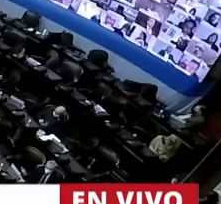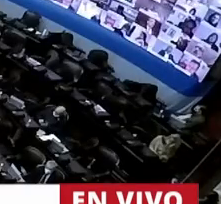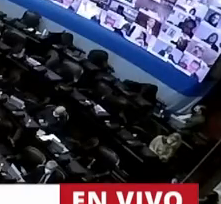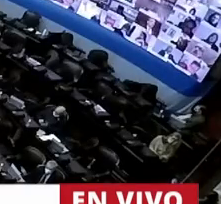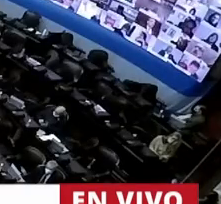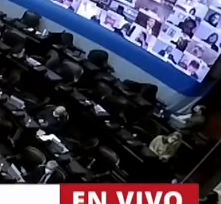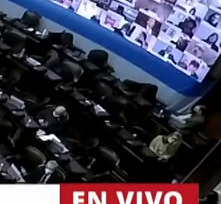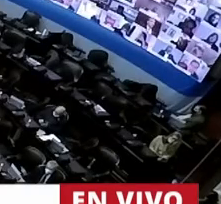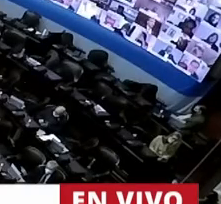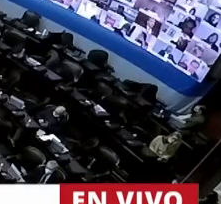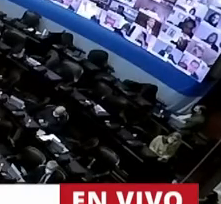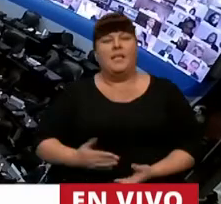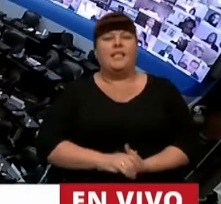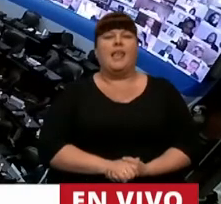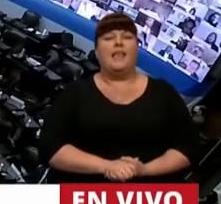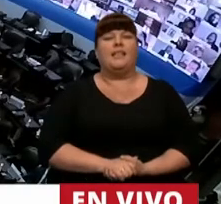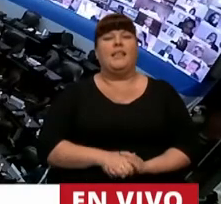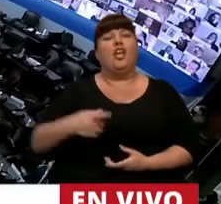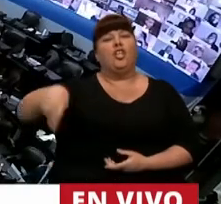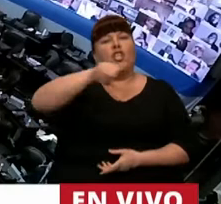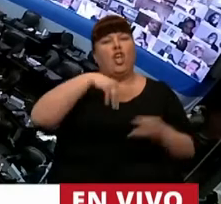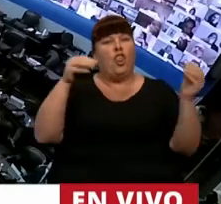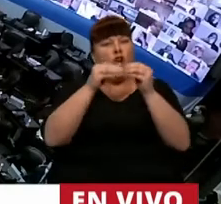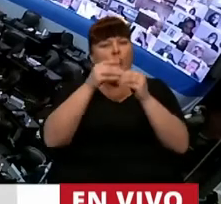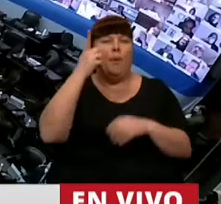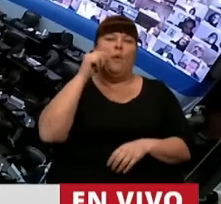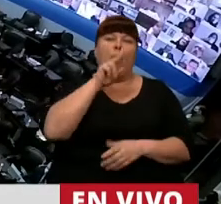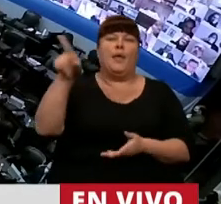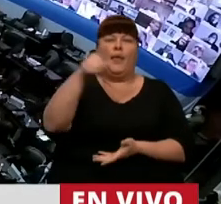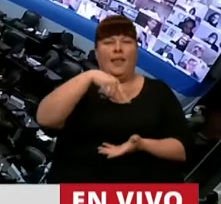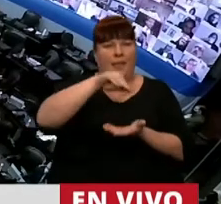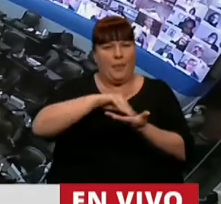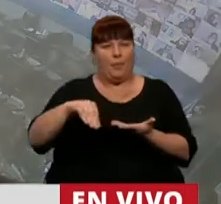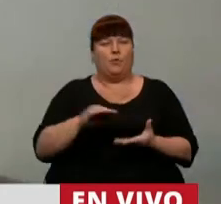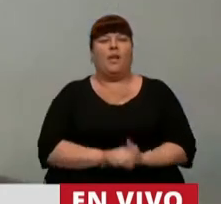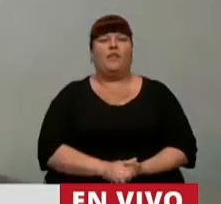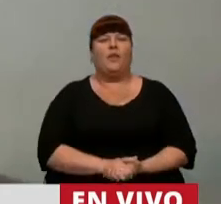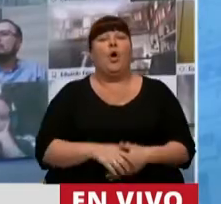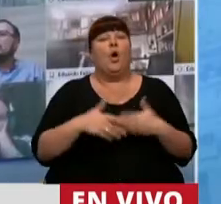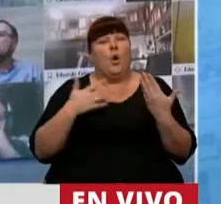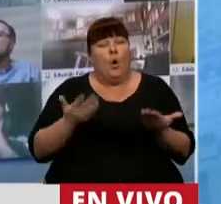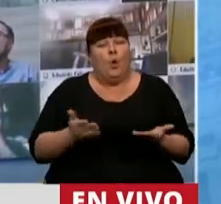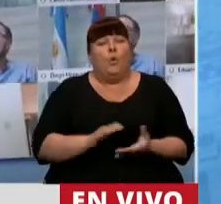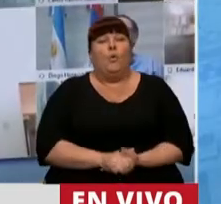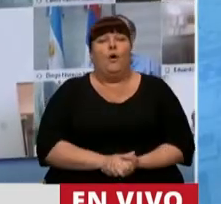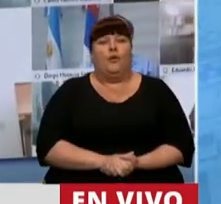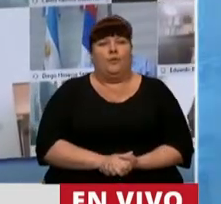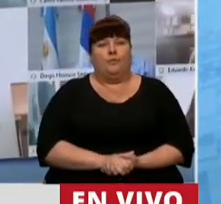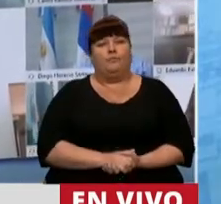Presidente, a las compañeras y compañeros diputados. Bueno, ha pasado